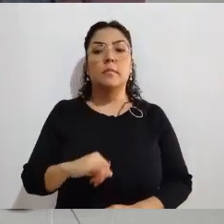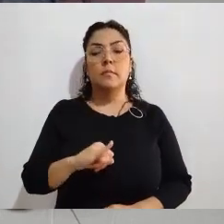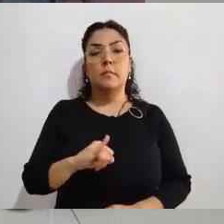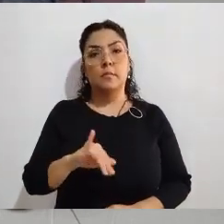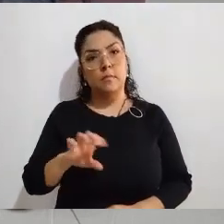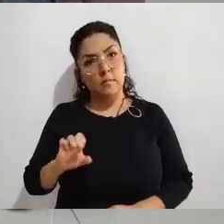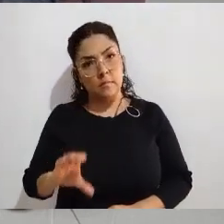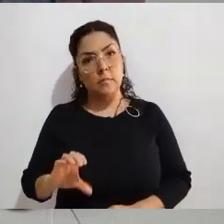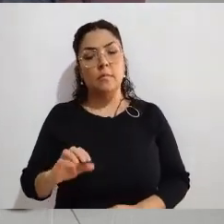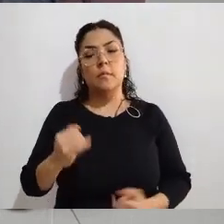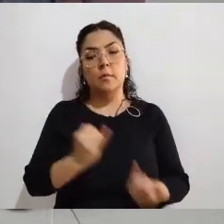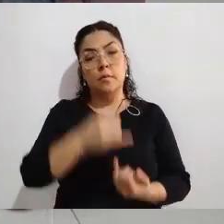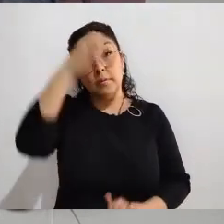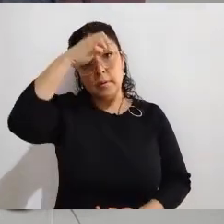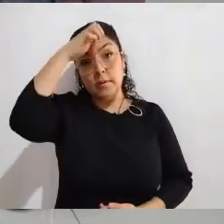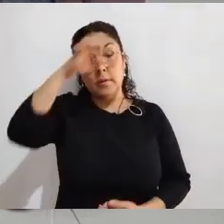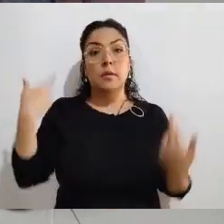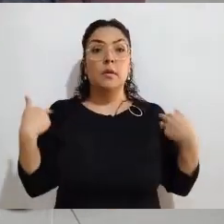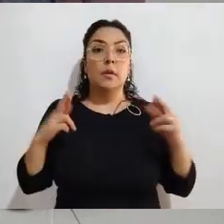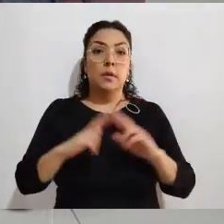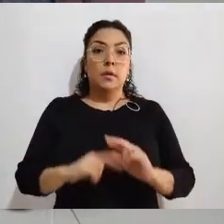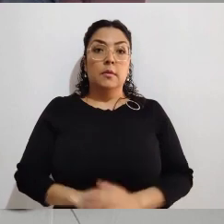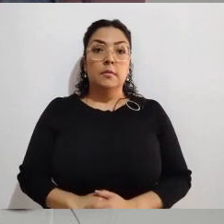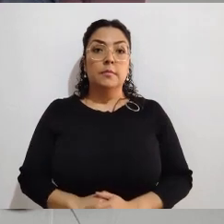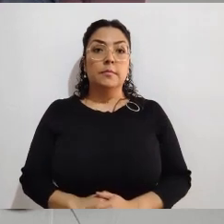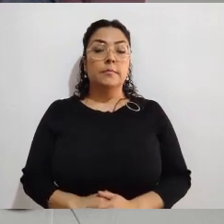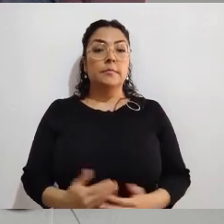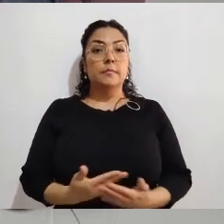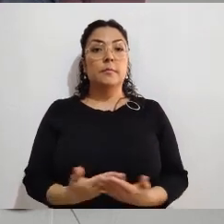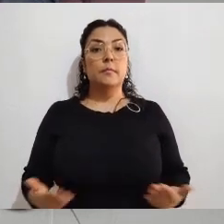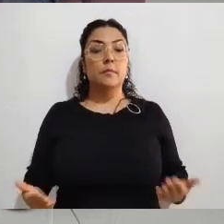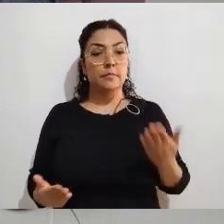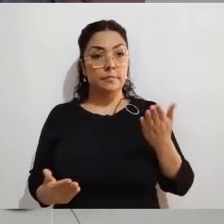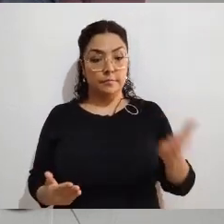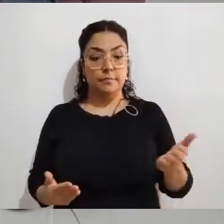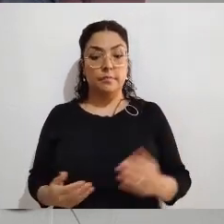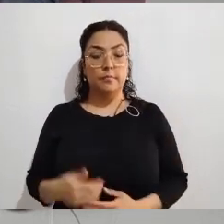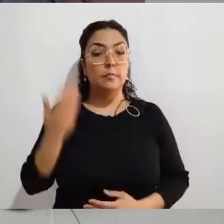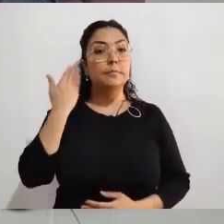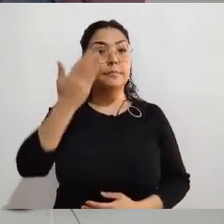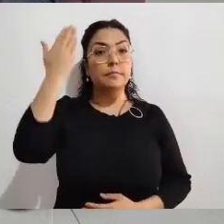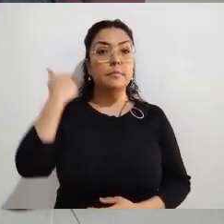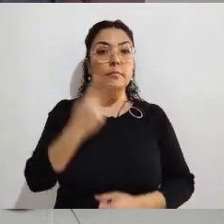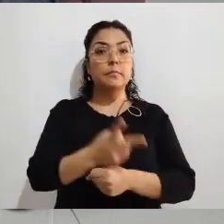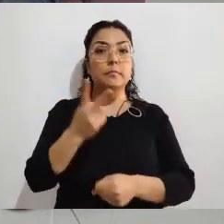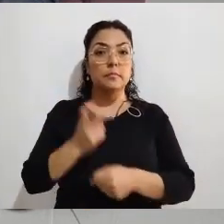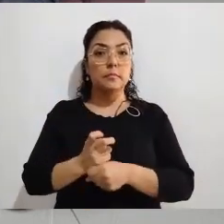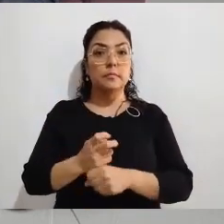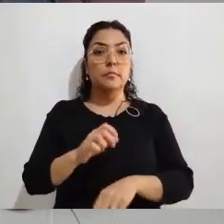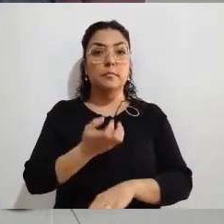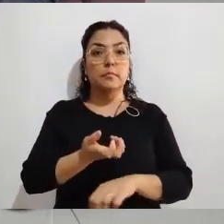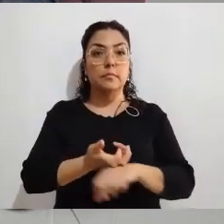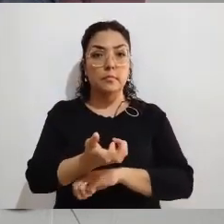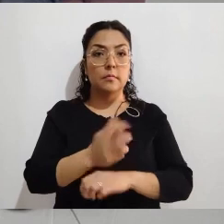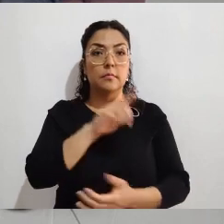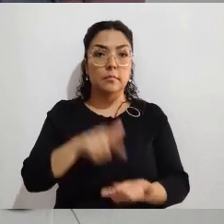Ahorita que está usted como consejero, ha estado haciendo observación electoral en procesos en otras entidades, en otros estados, y